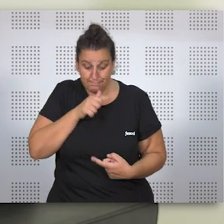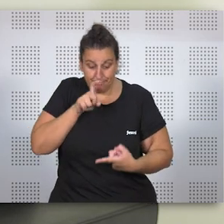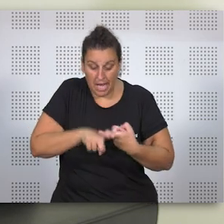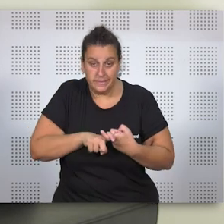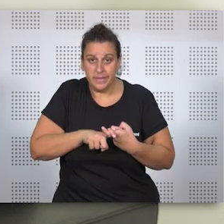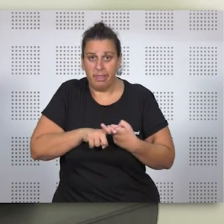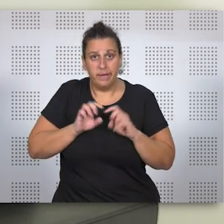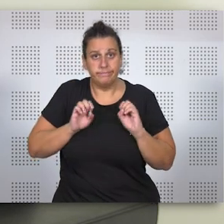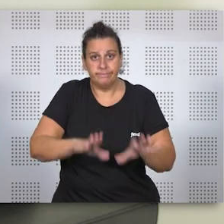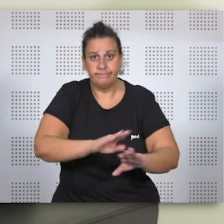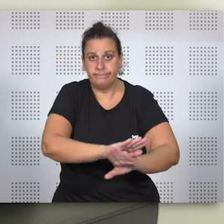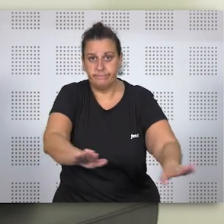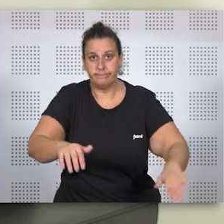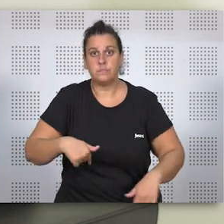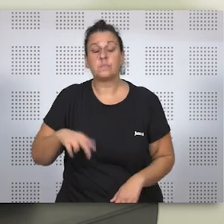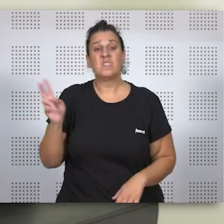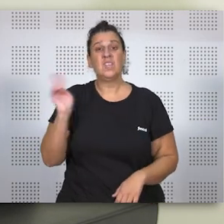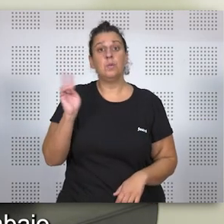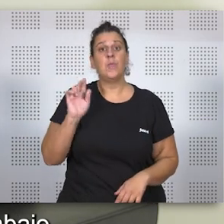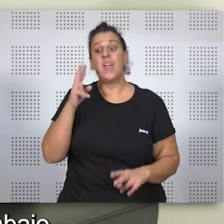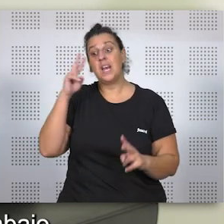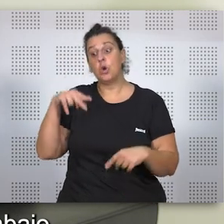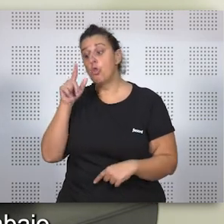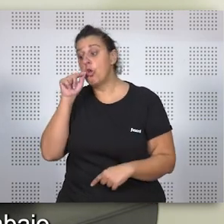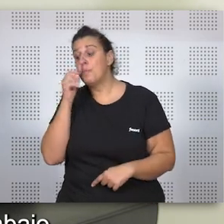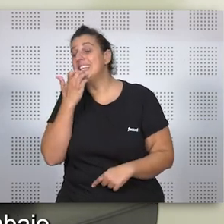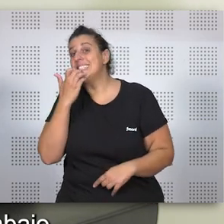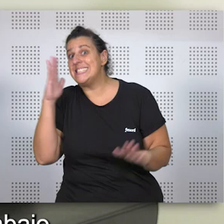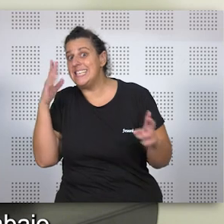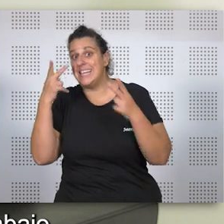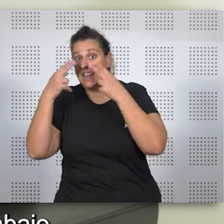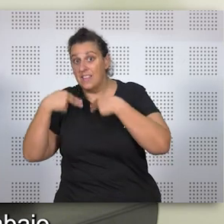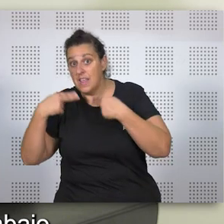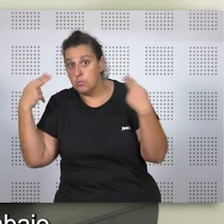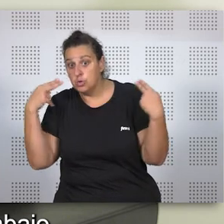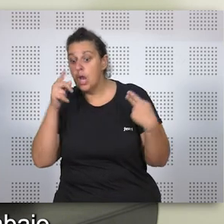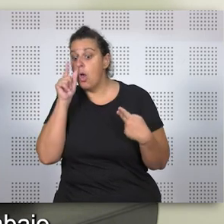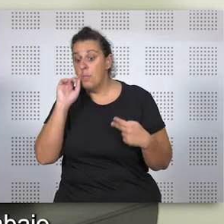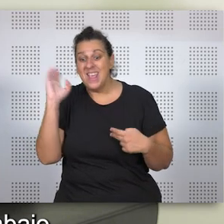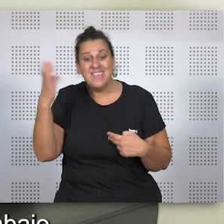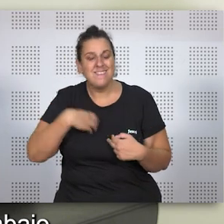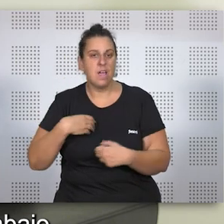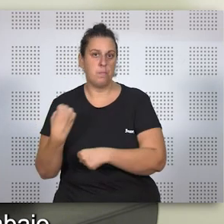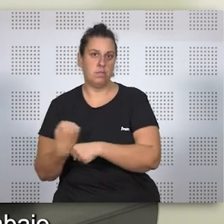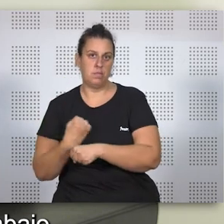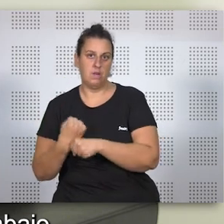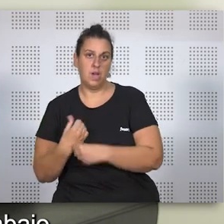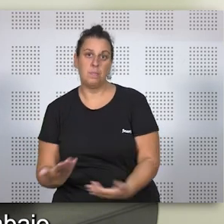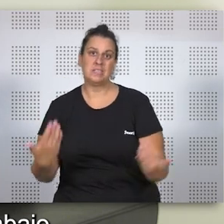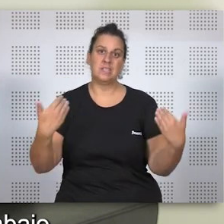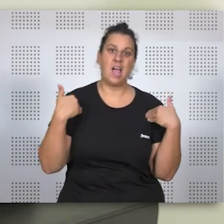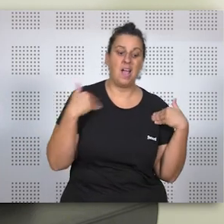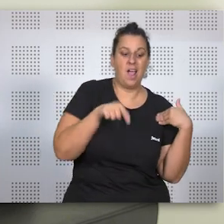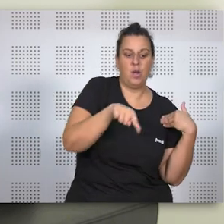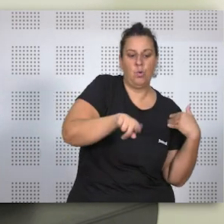viudedad se reconocía a los hombres únicamente, exclusivamente, si demostraban que estaban incapacitados para el trabajo y a cargo de su